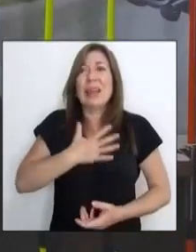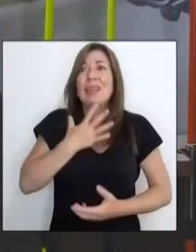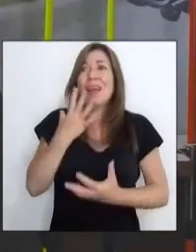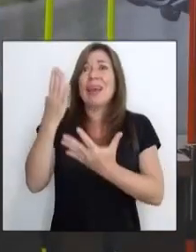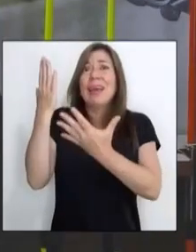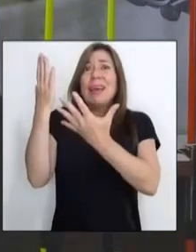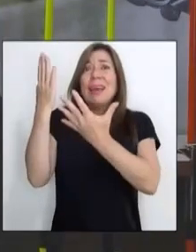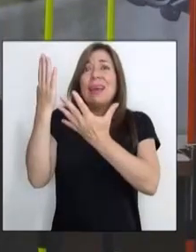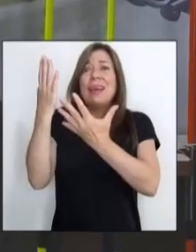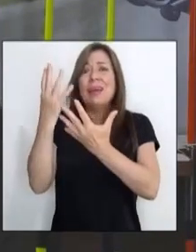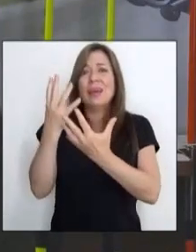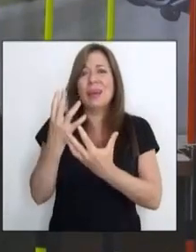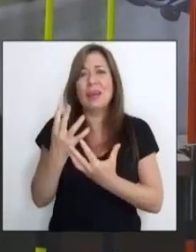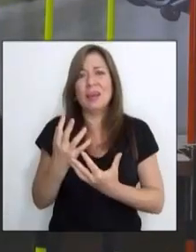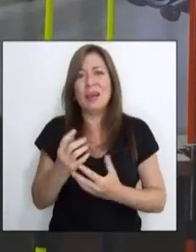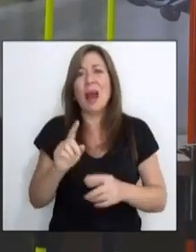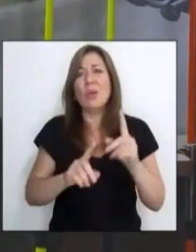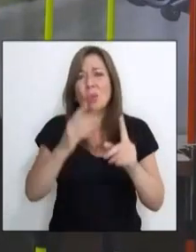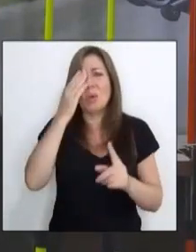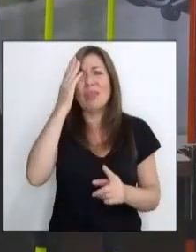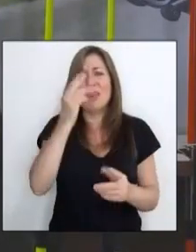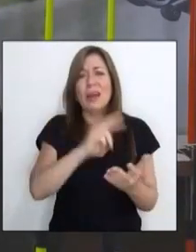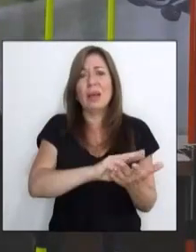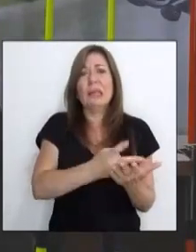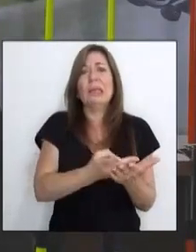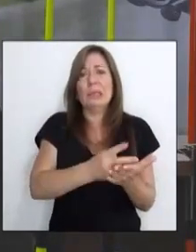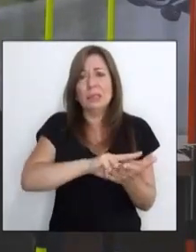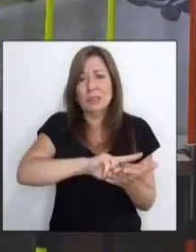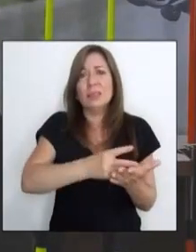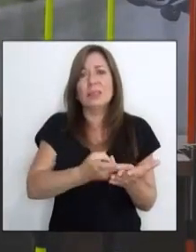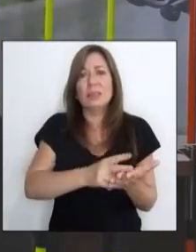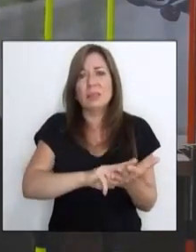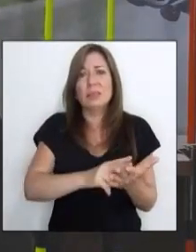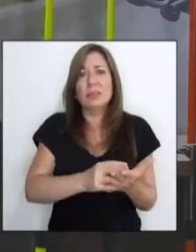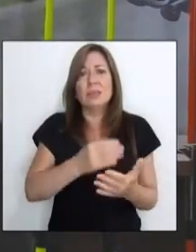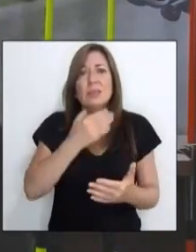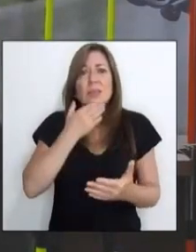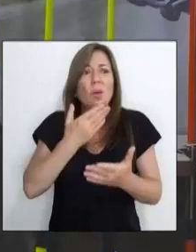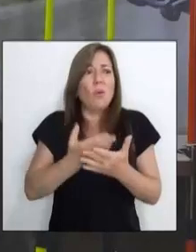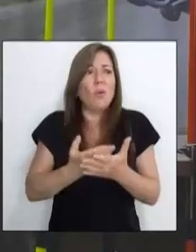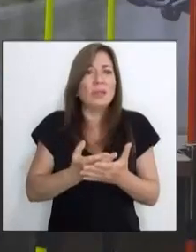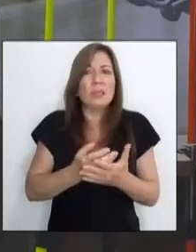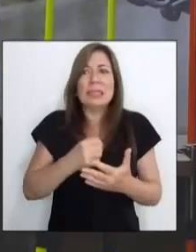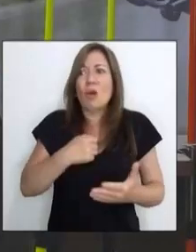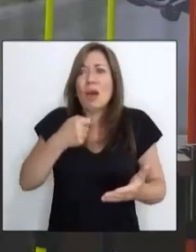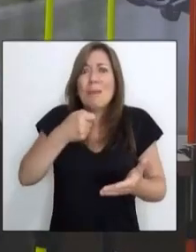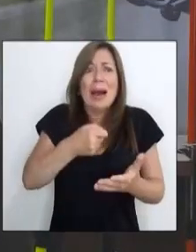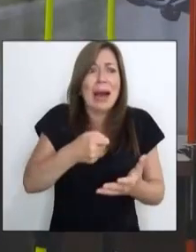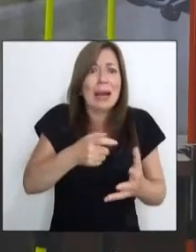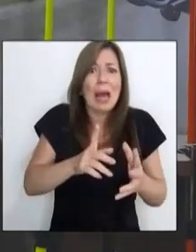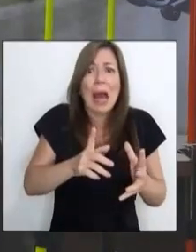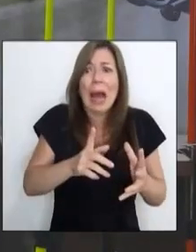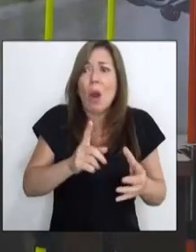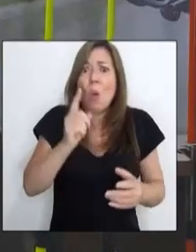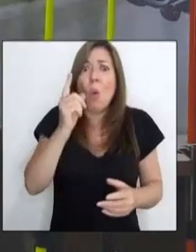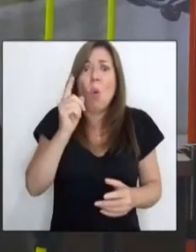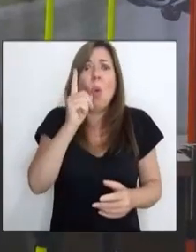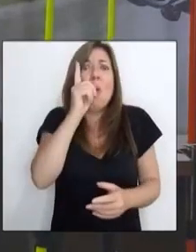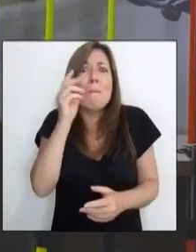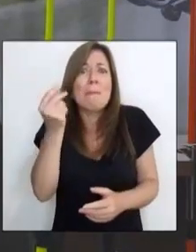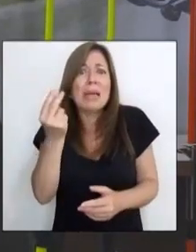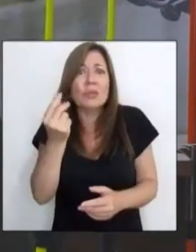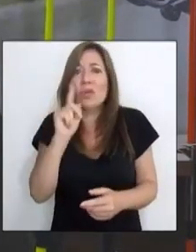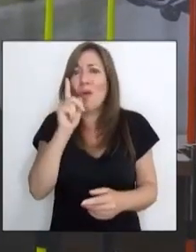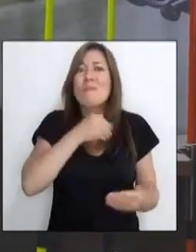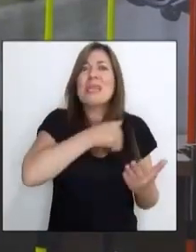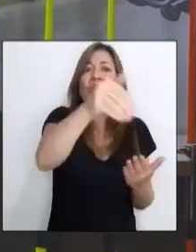siente decepcionado. Hay días que yo ni dormía en las noches. Cuando te tiras en algo y no estamos hablando de un